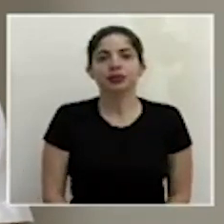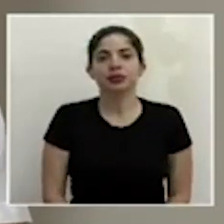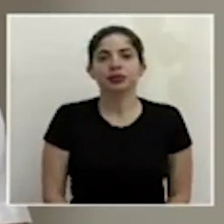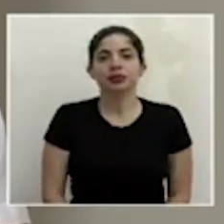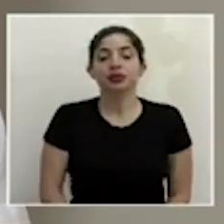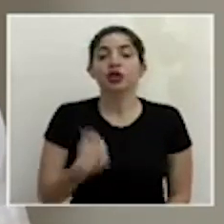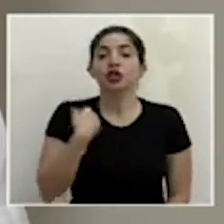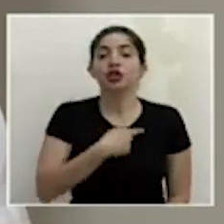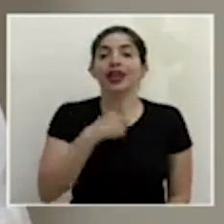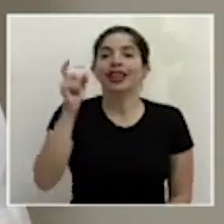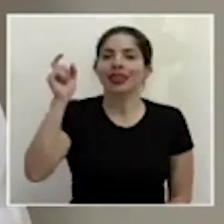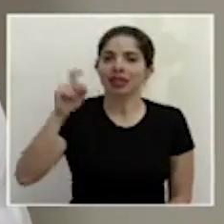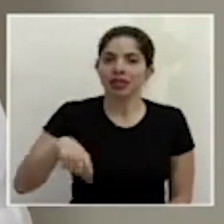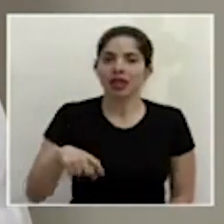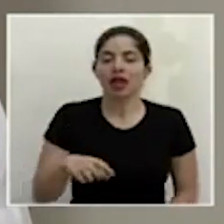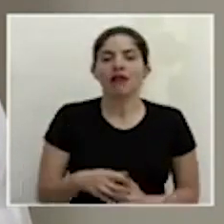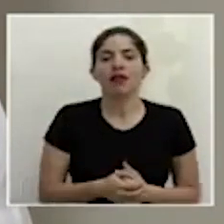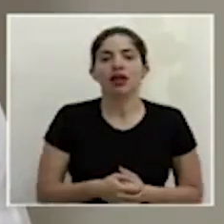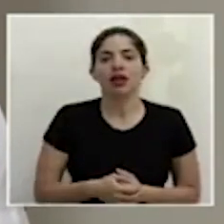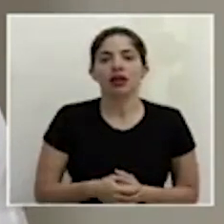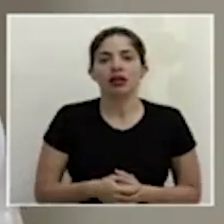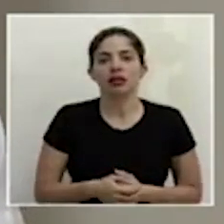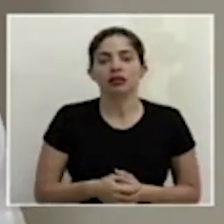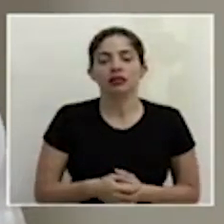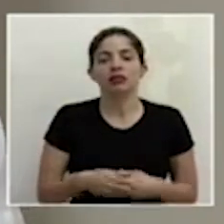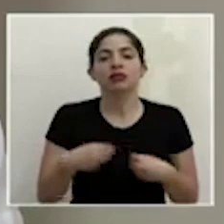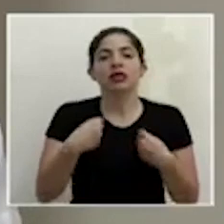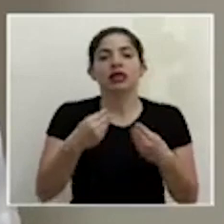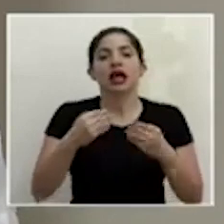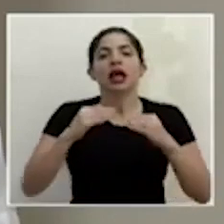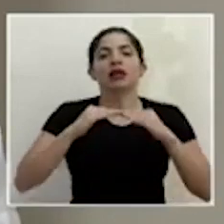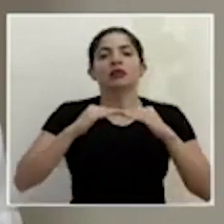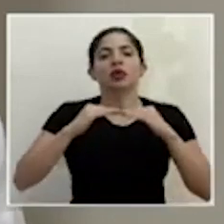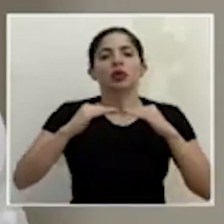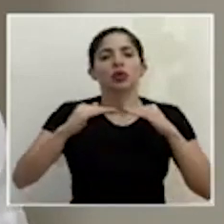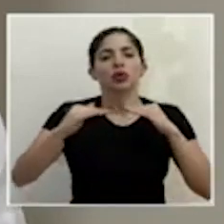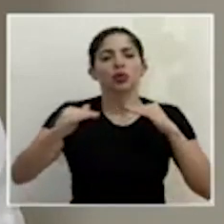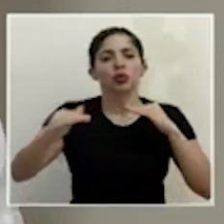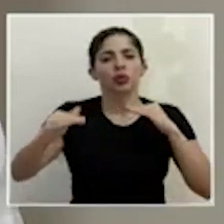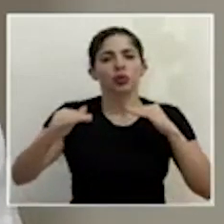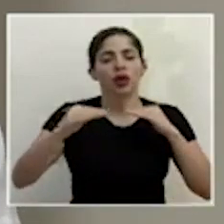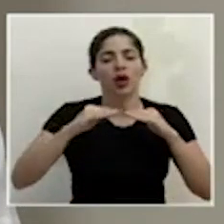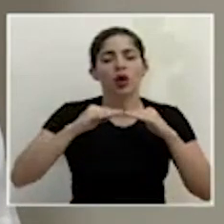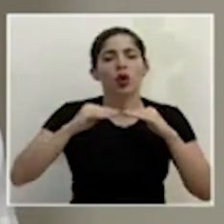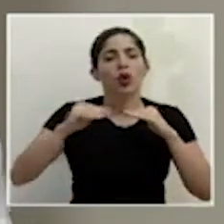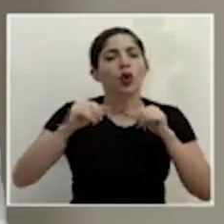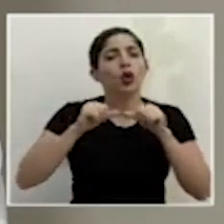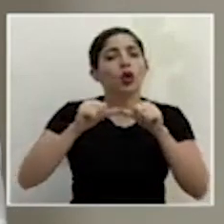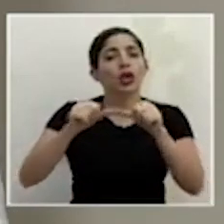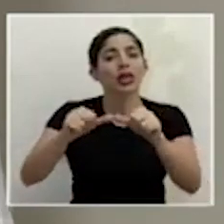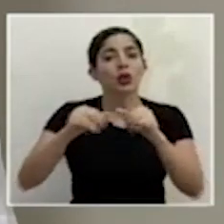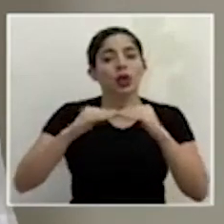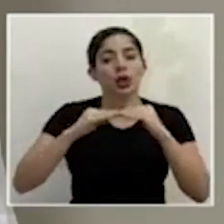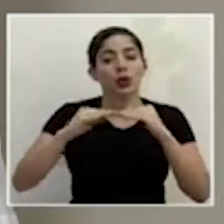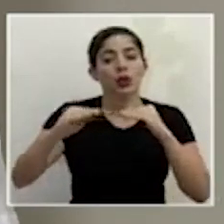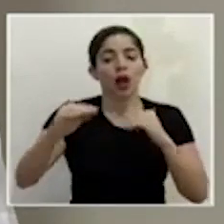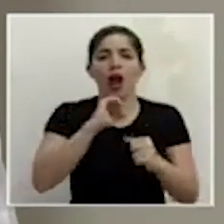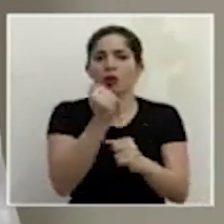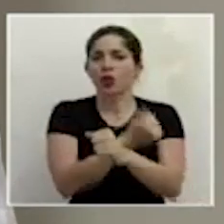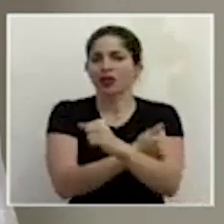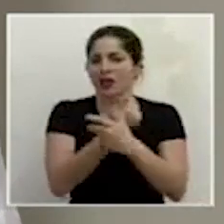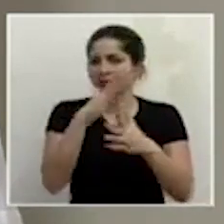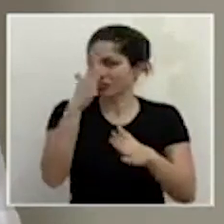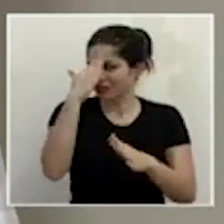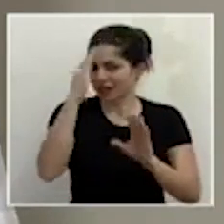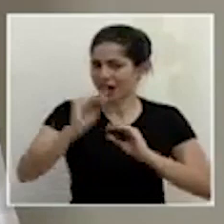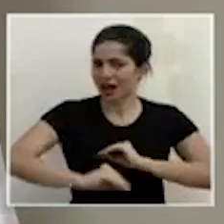debemos permitir mantener un nivel de continuidad yo creo que este concepto de continuidad nuestras autoridades lo tienen muy